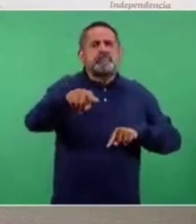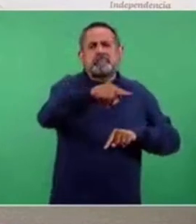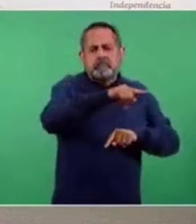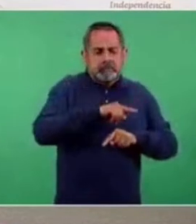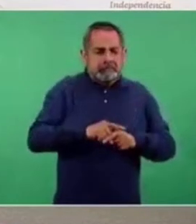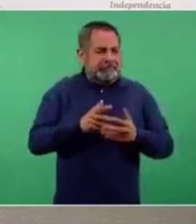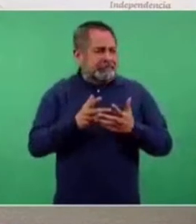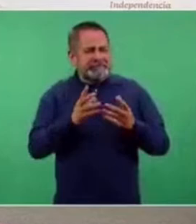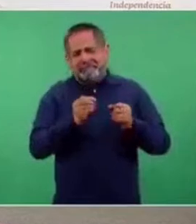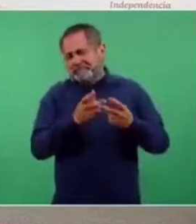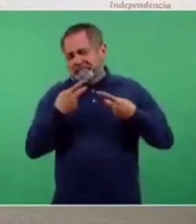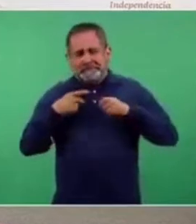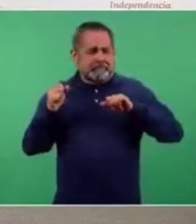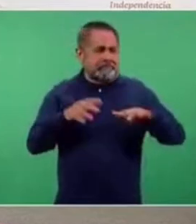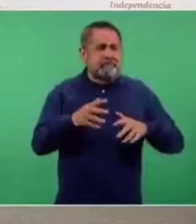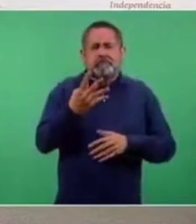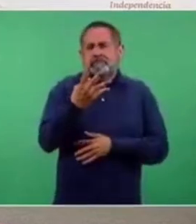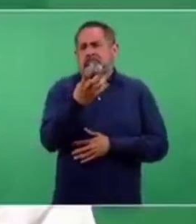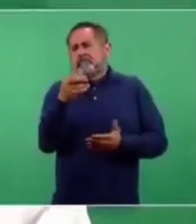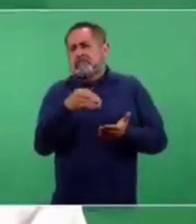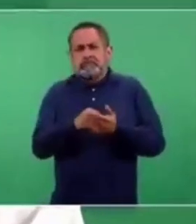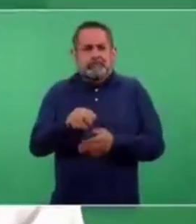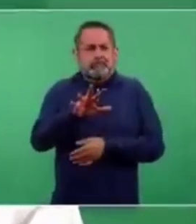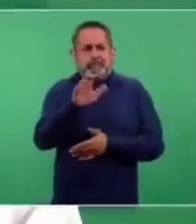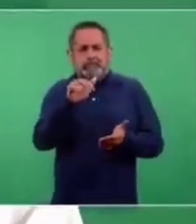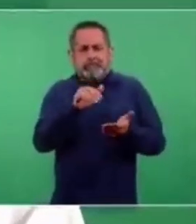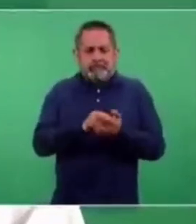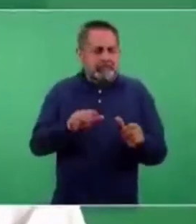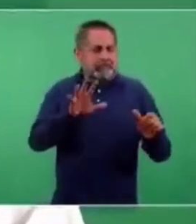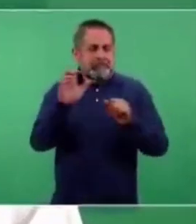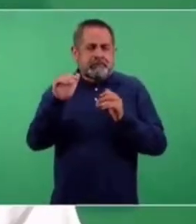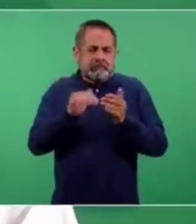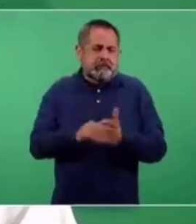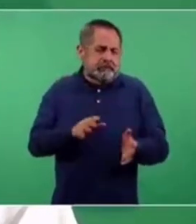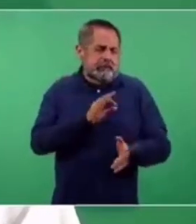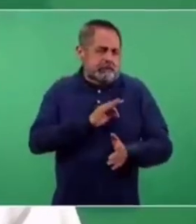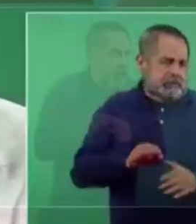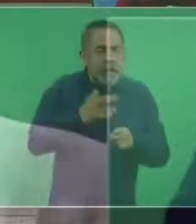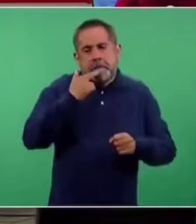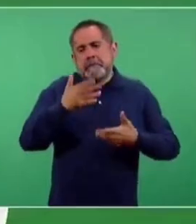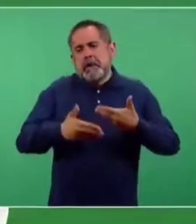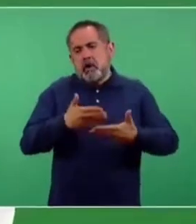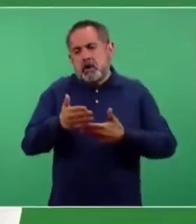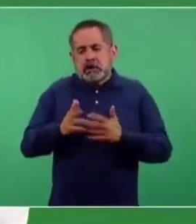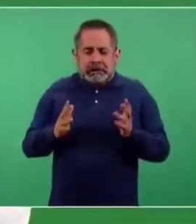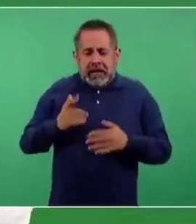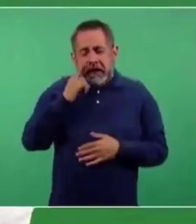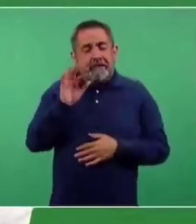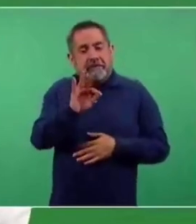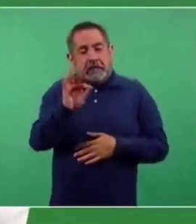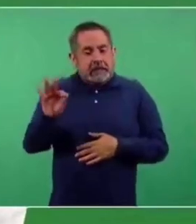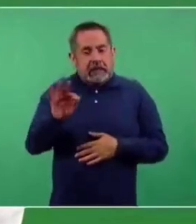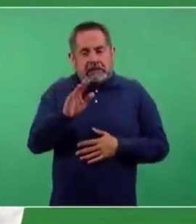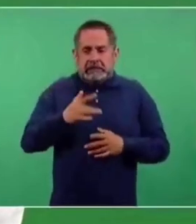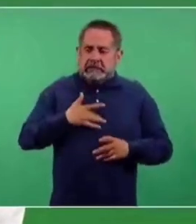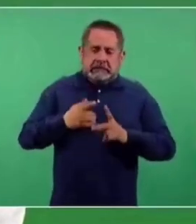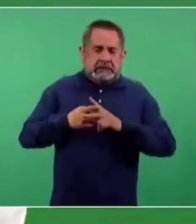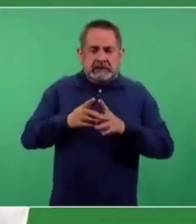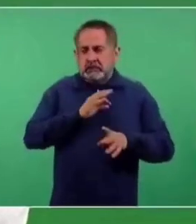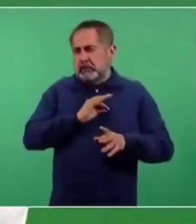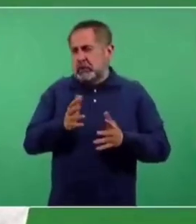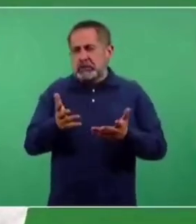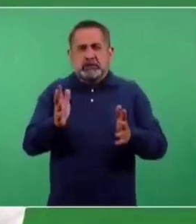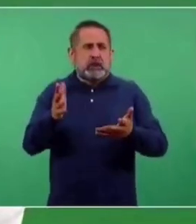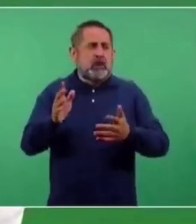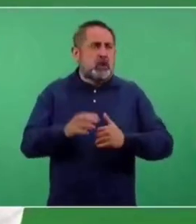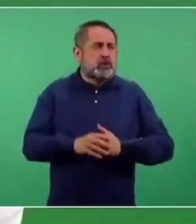en grandes cantidades, 400, 500 mil, 600 mil. Entonces, por favor, esperamos. En términos de fechas, calculamos que esto va a estar